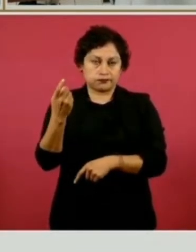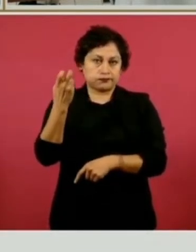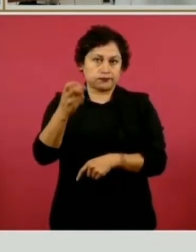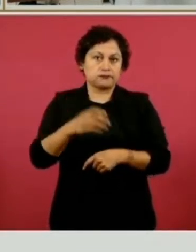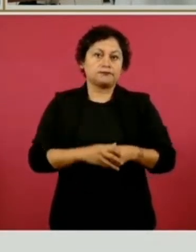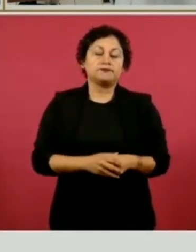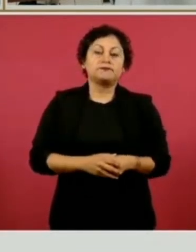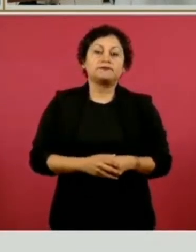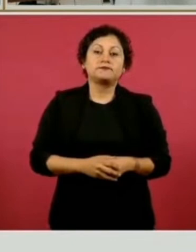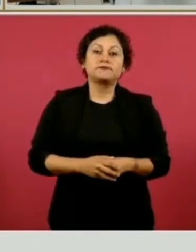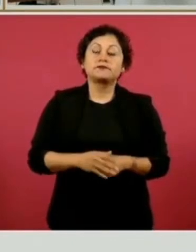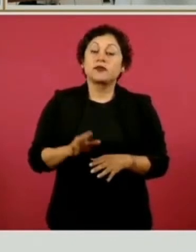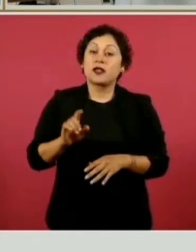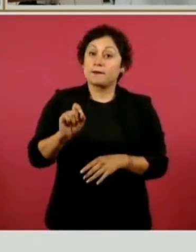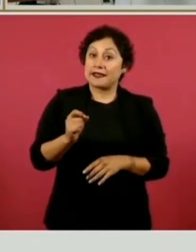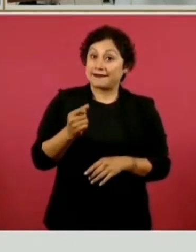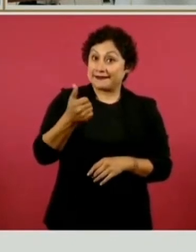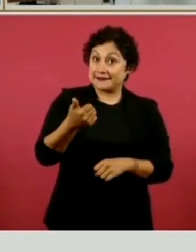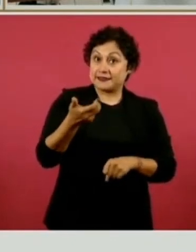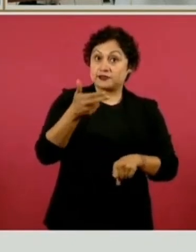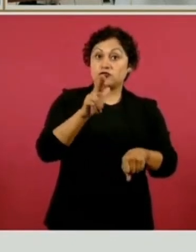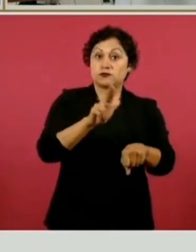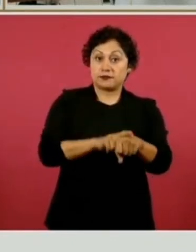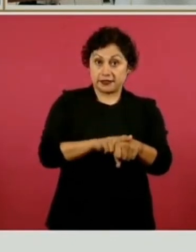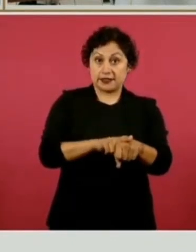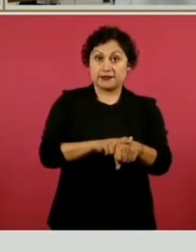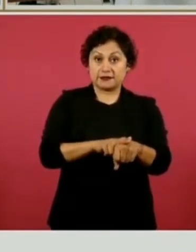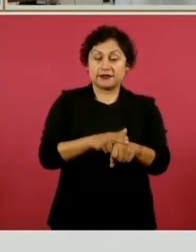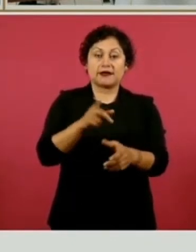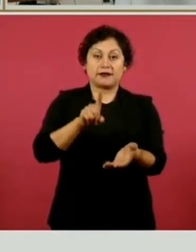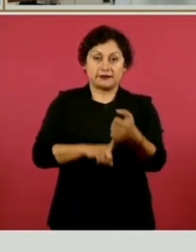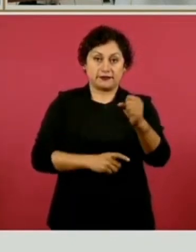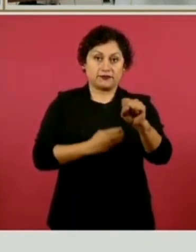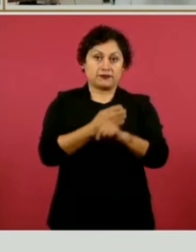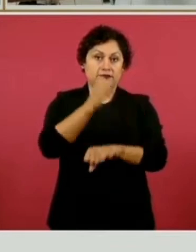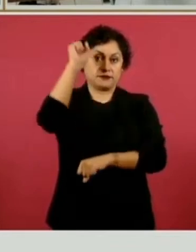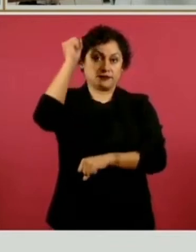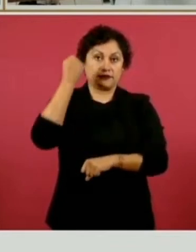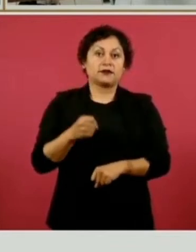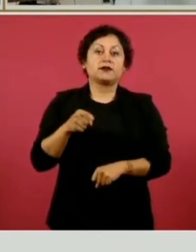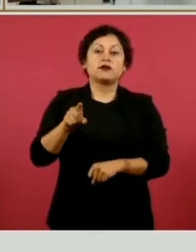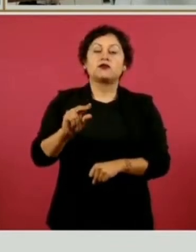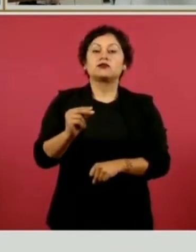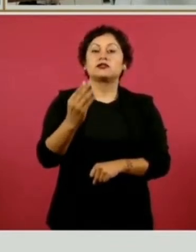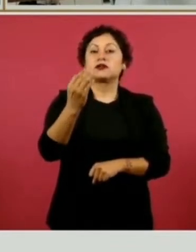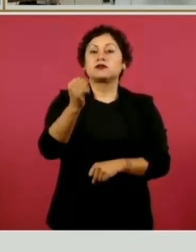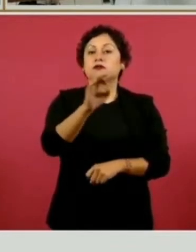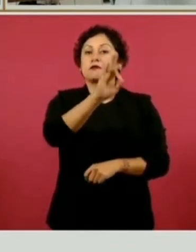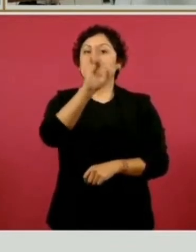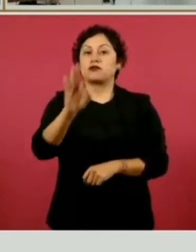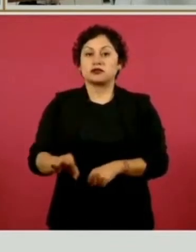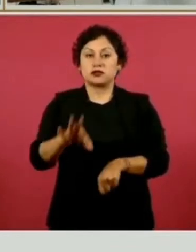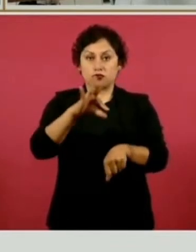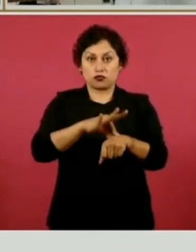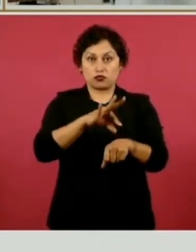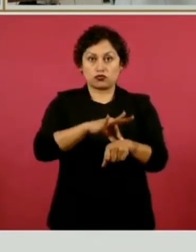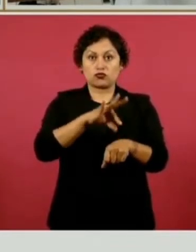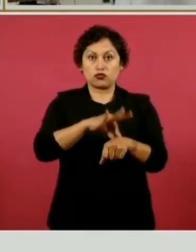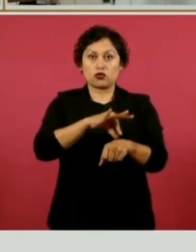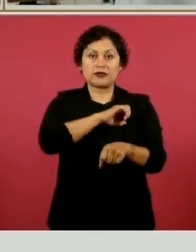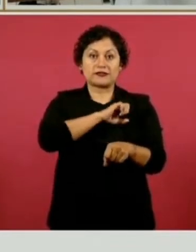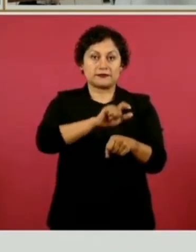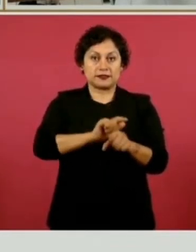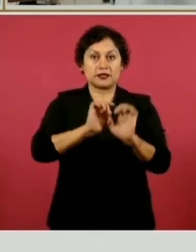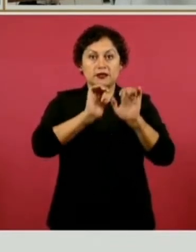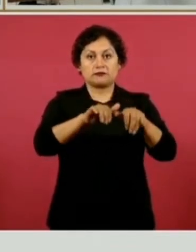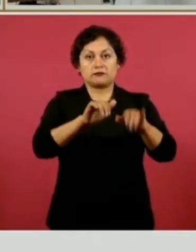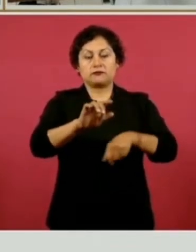26 hospitales de Sinaloa, de IMSS Bienestar, ya tenemos 89 por ciento de los médicos especialistas, en los centros